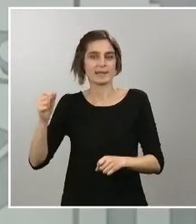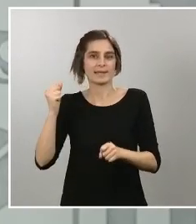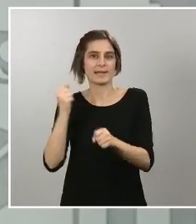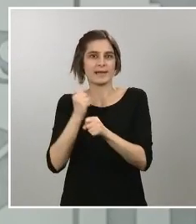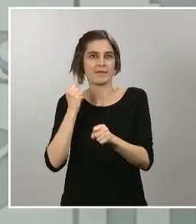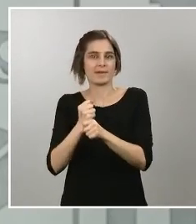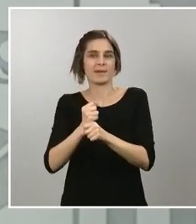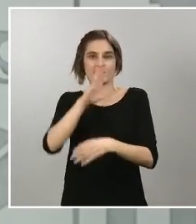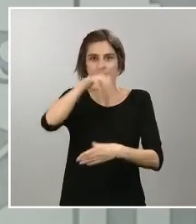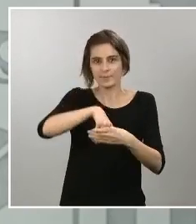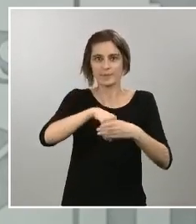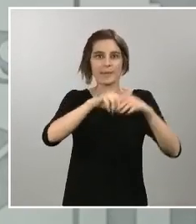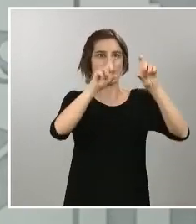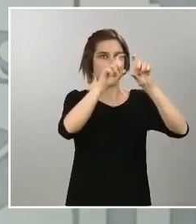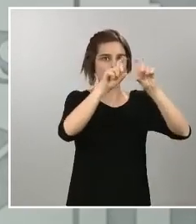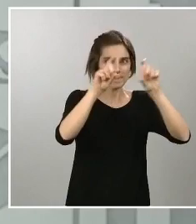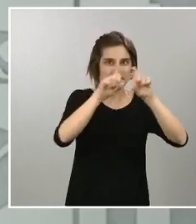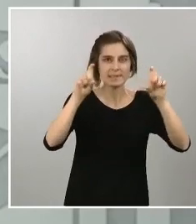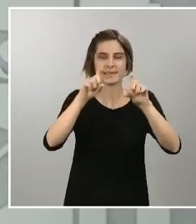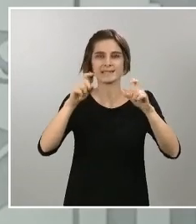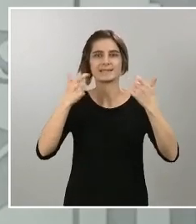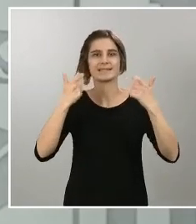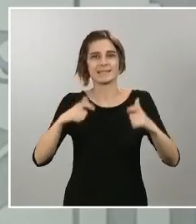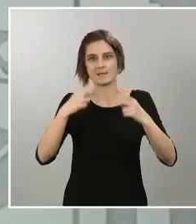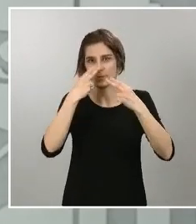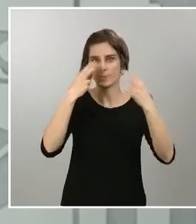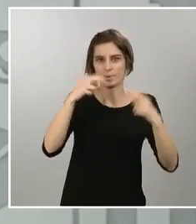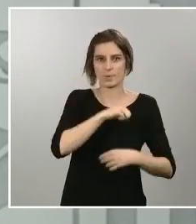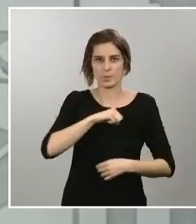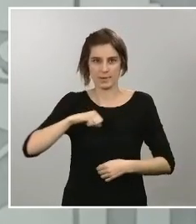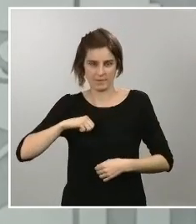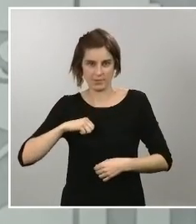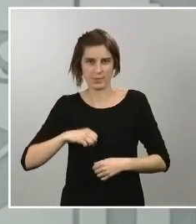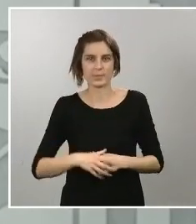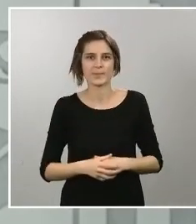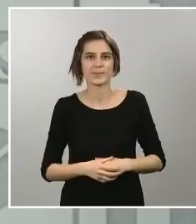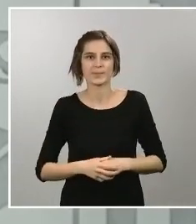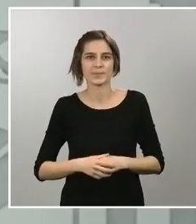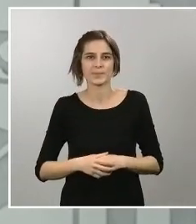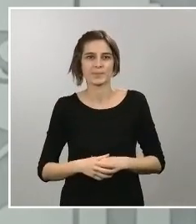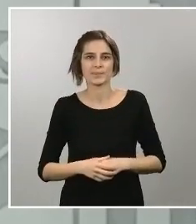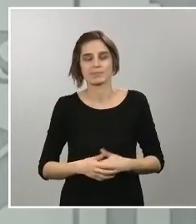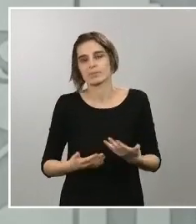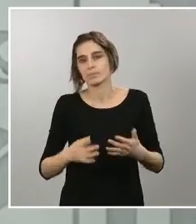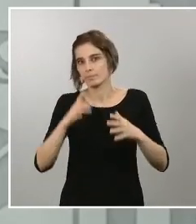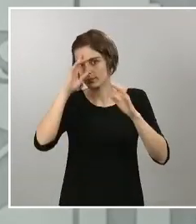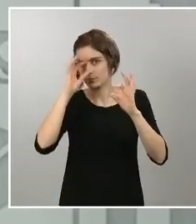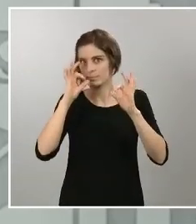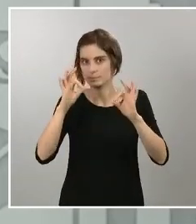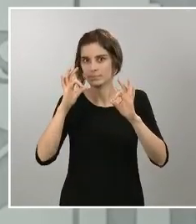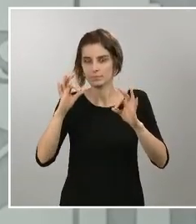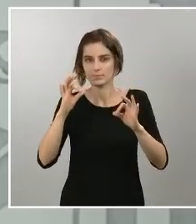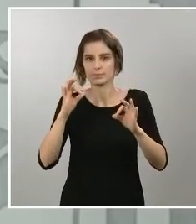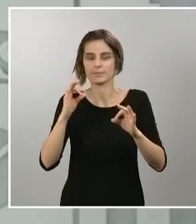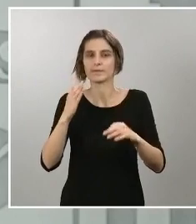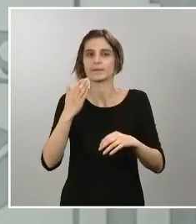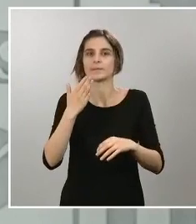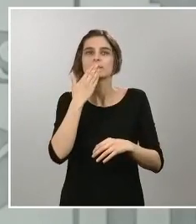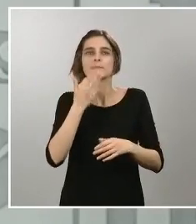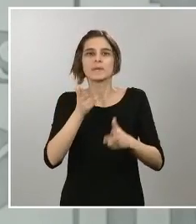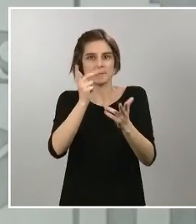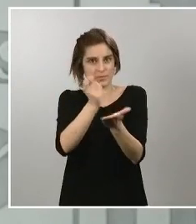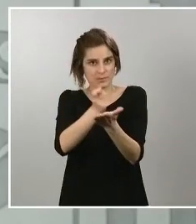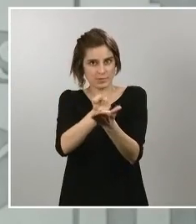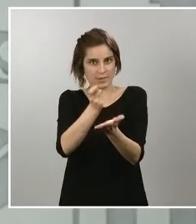o entidades del sector público-privado. Evidentemente, este permiso retribuido no afectará a las